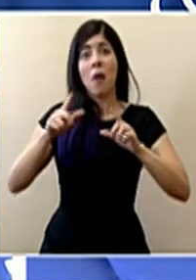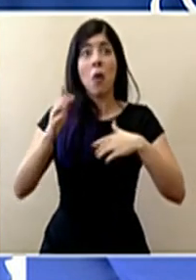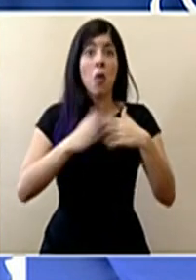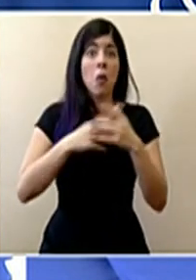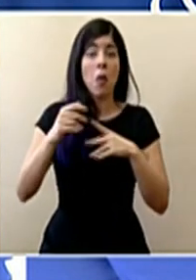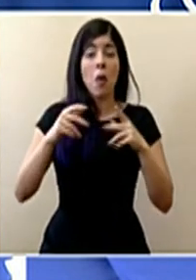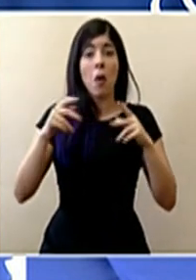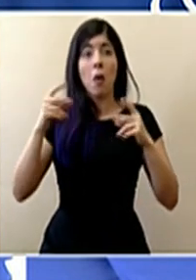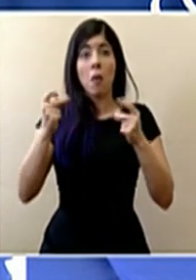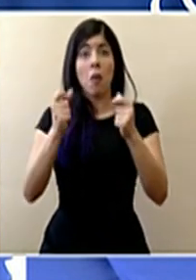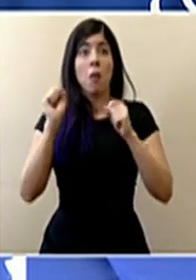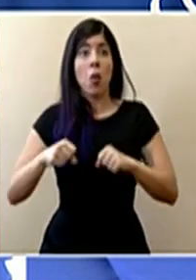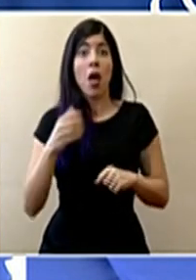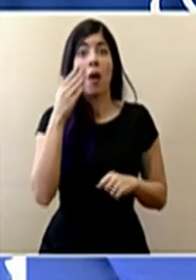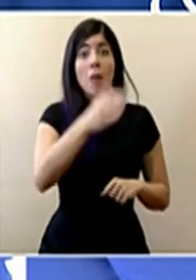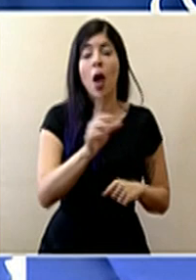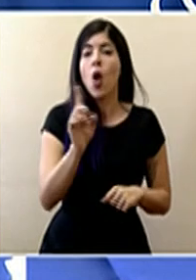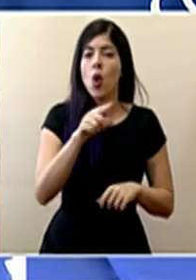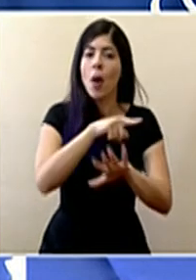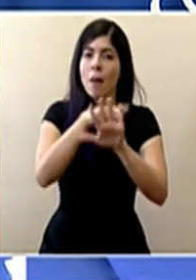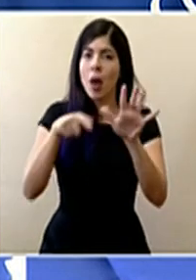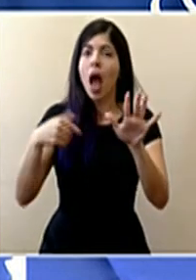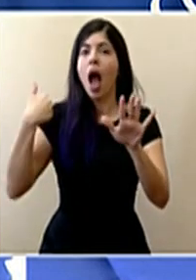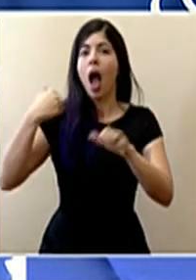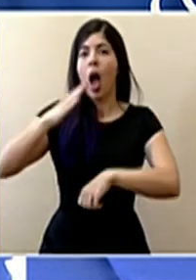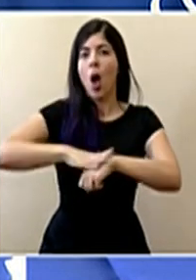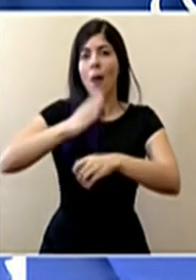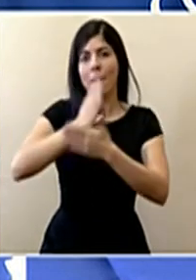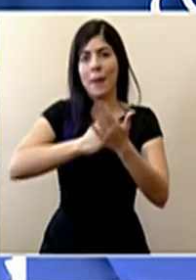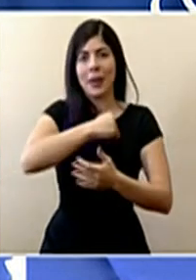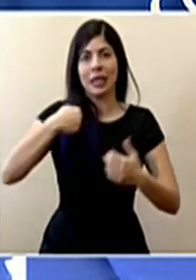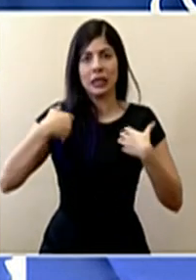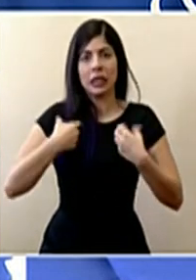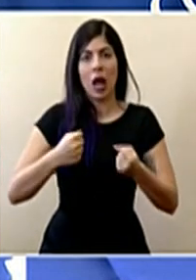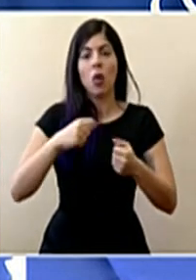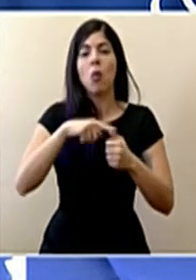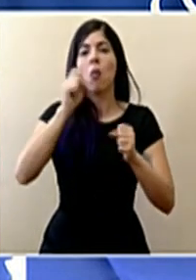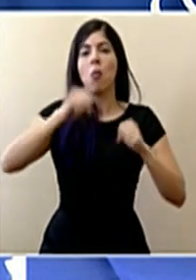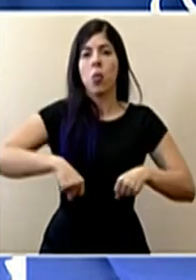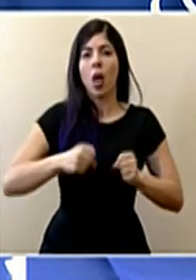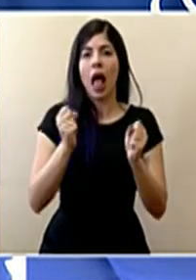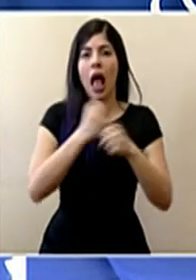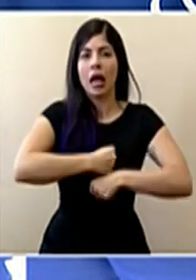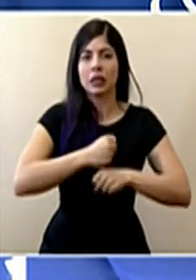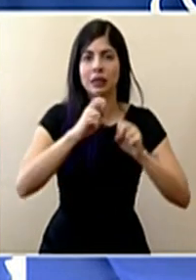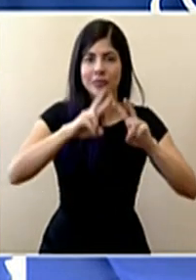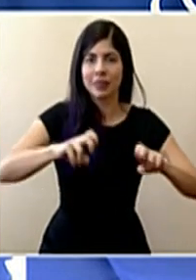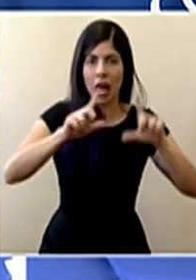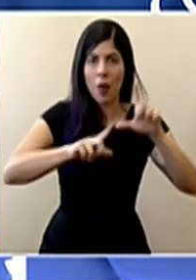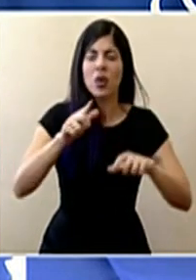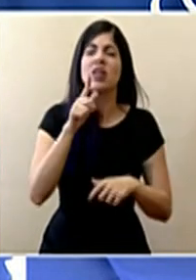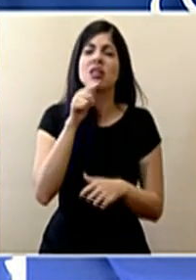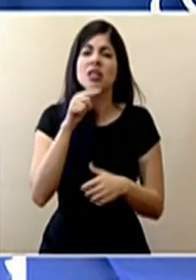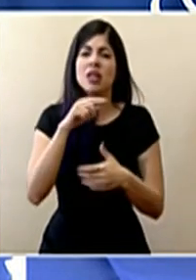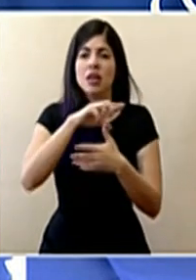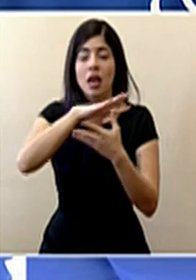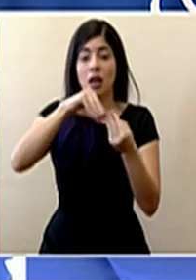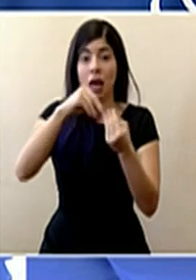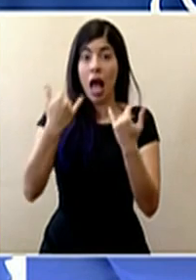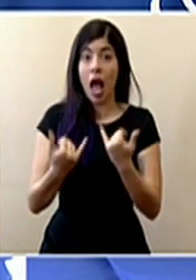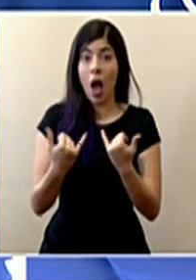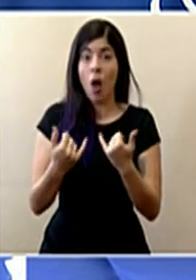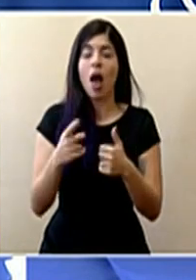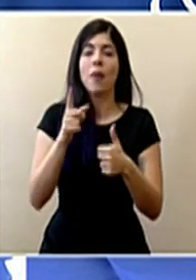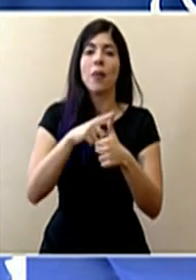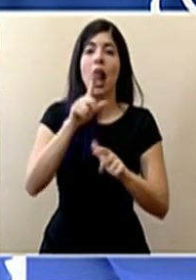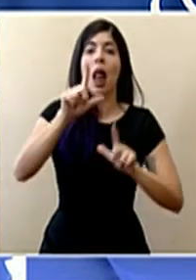disponibles inmediatamente, pero sí ya tienen la autorización del Ministerio de Salud para que puedan realizar las pruebas. Entre ellos están, más bien, los que tenemos en este